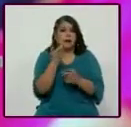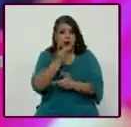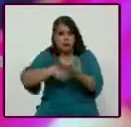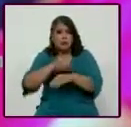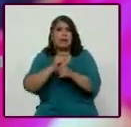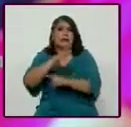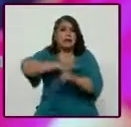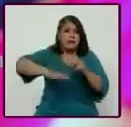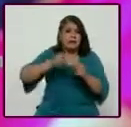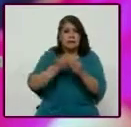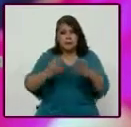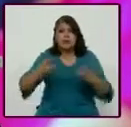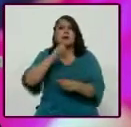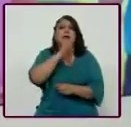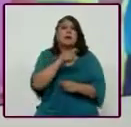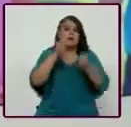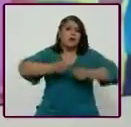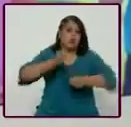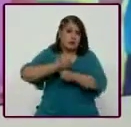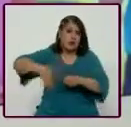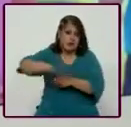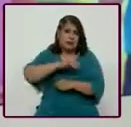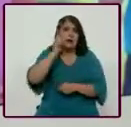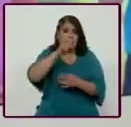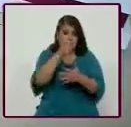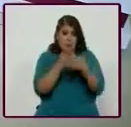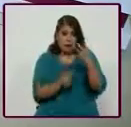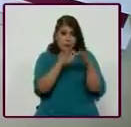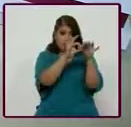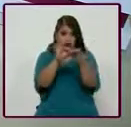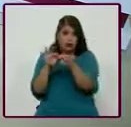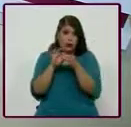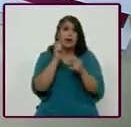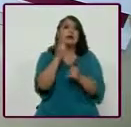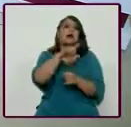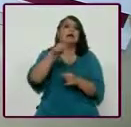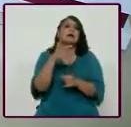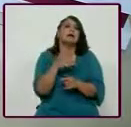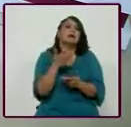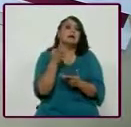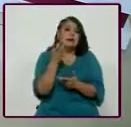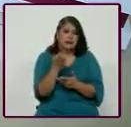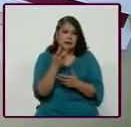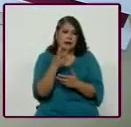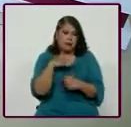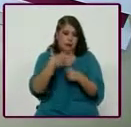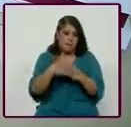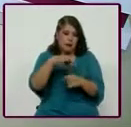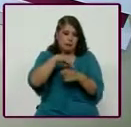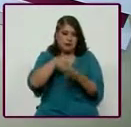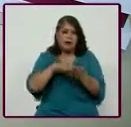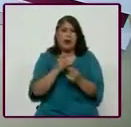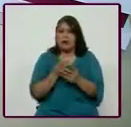seguridad pública. Y hoy, ante estos elementos electorales que estamos viviendo, dispusimos hace